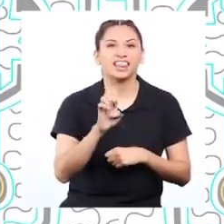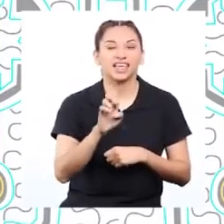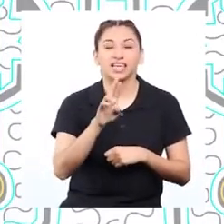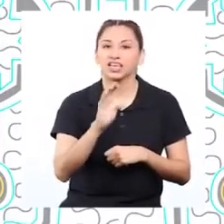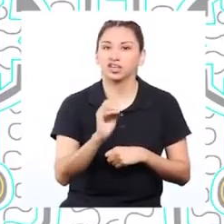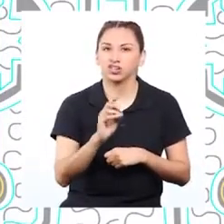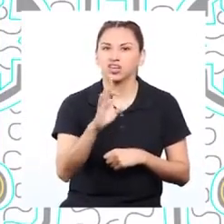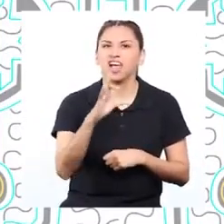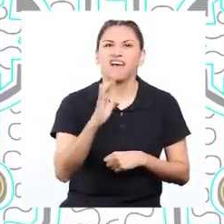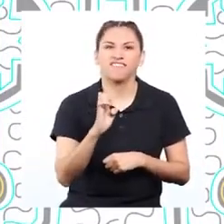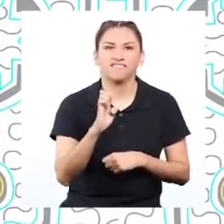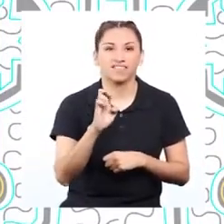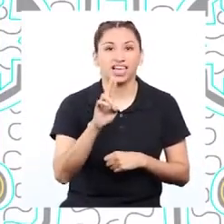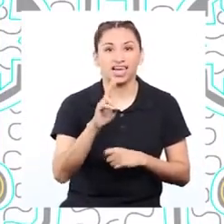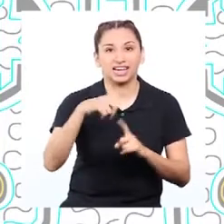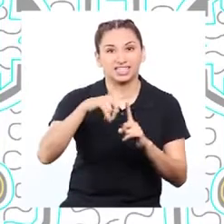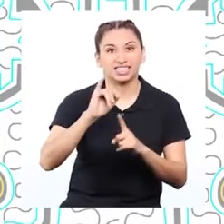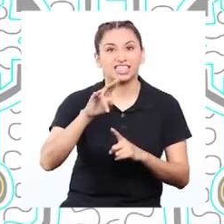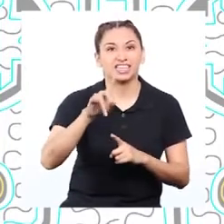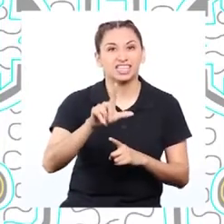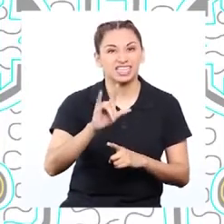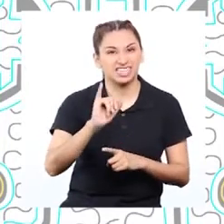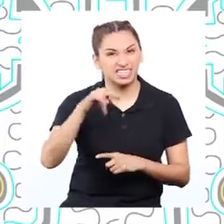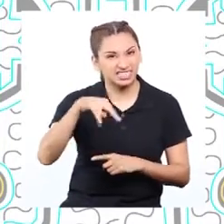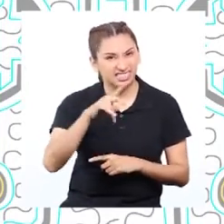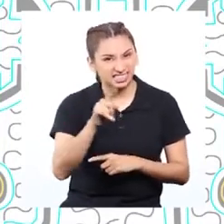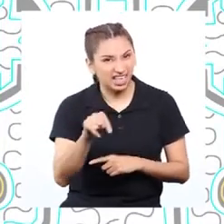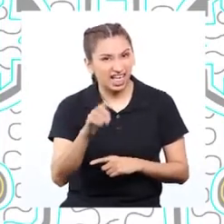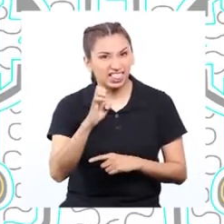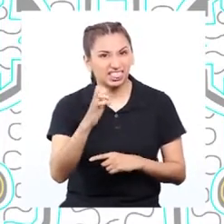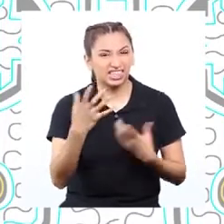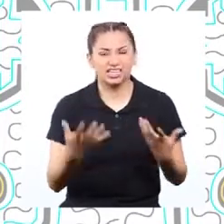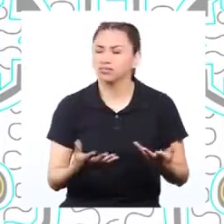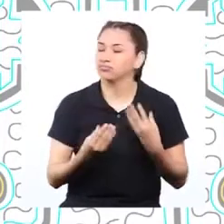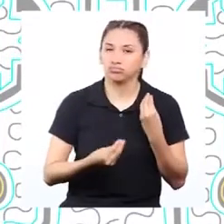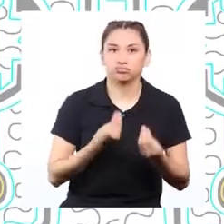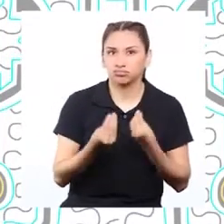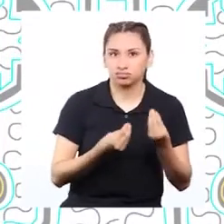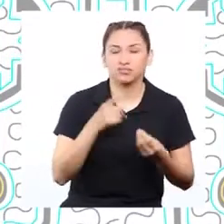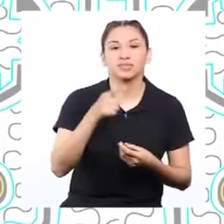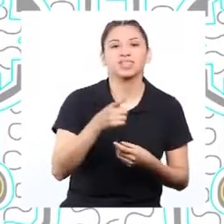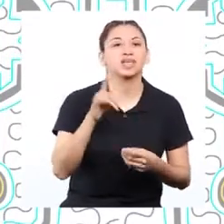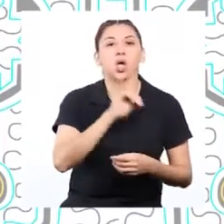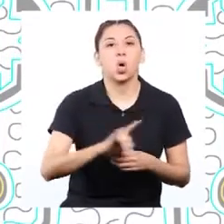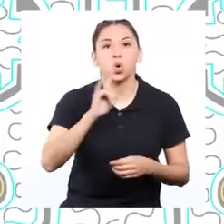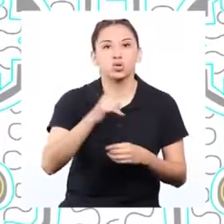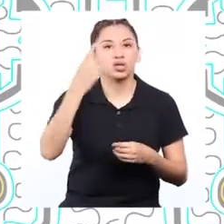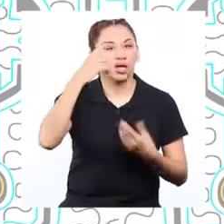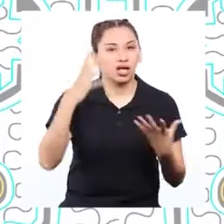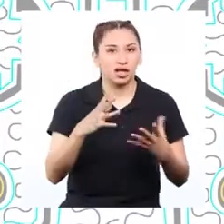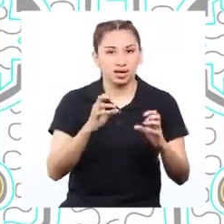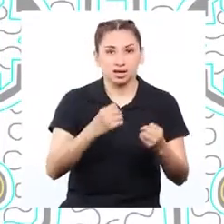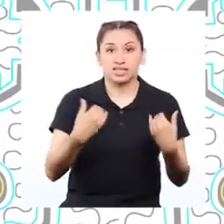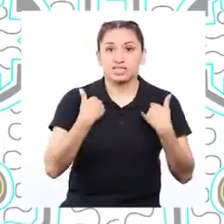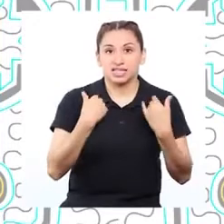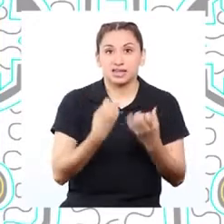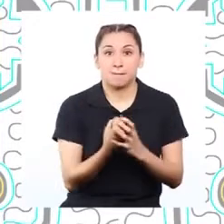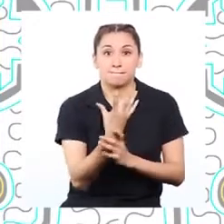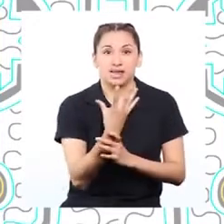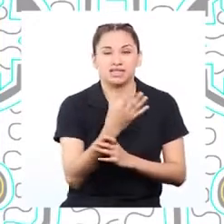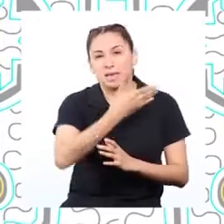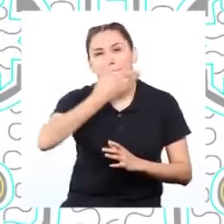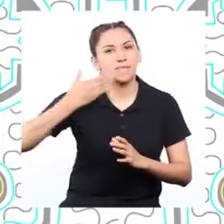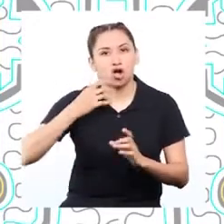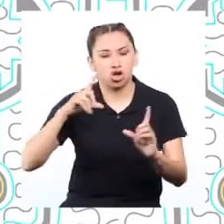fertilizantes agrícolas. ¿Los fertilizantes agrícolas? Sí, lo que se usa para hacer que se reproduzcan y